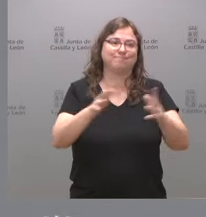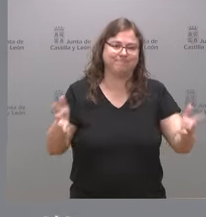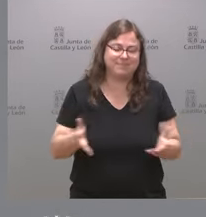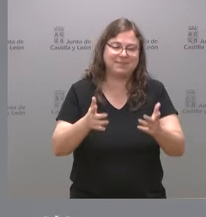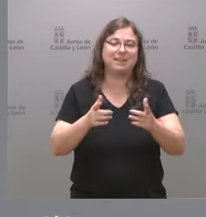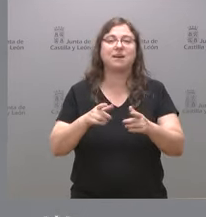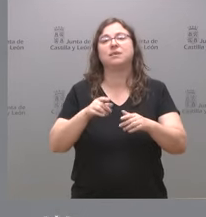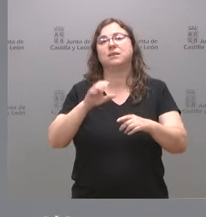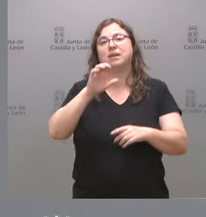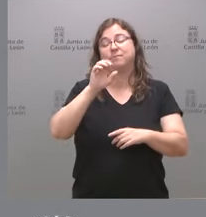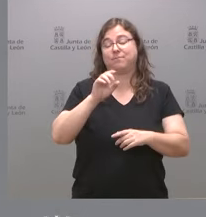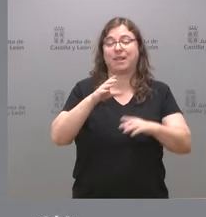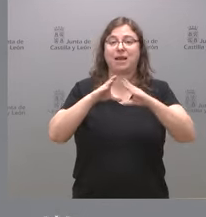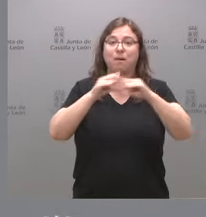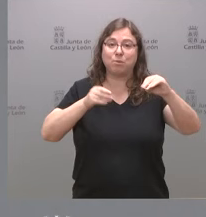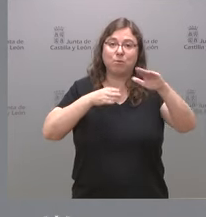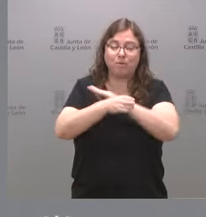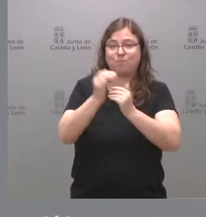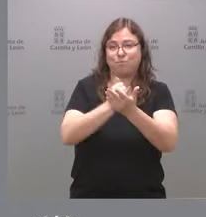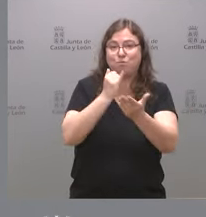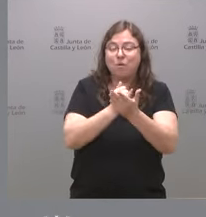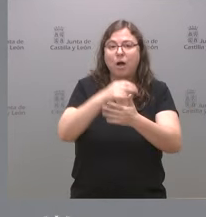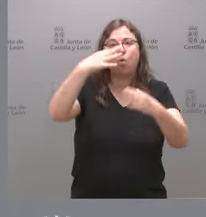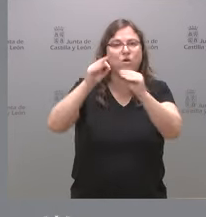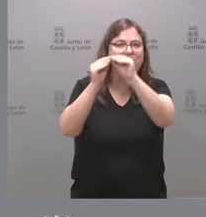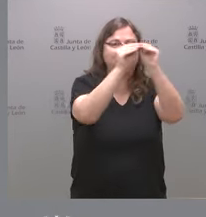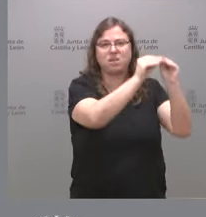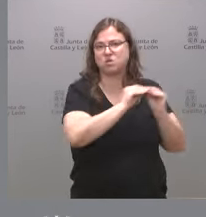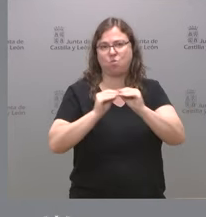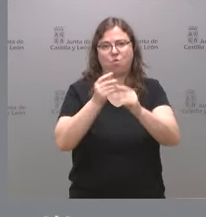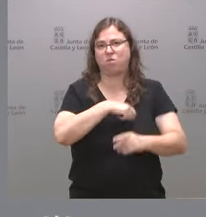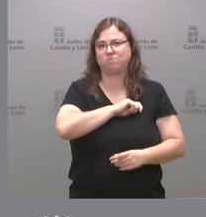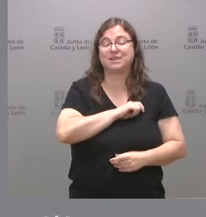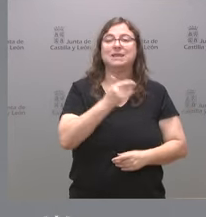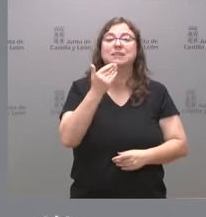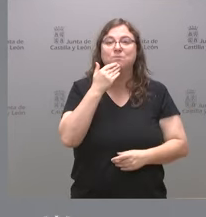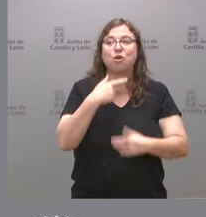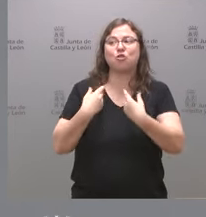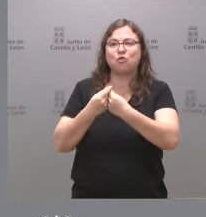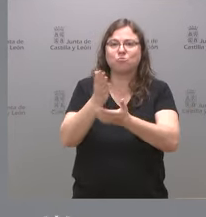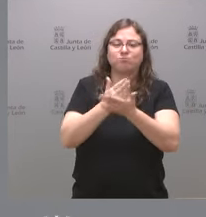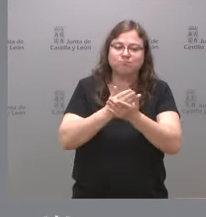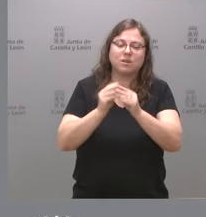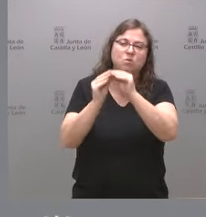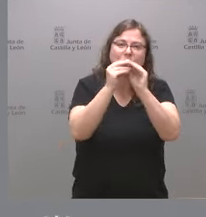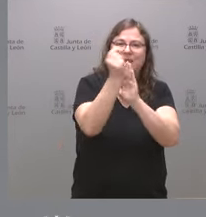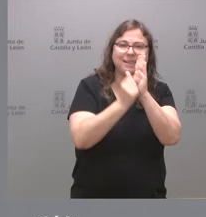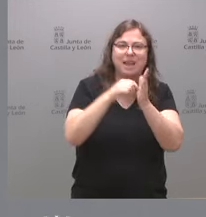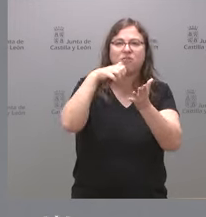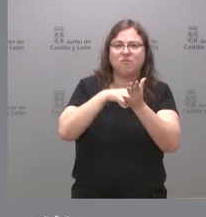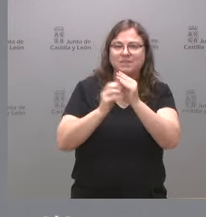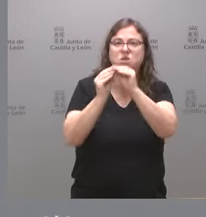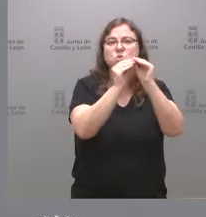BAU única pero nosotros no renunciamos a avanzar conjuntamente con comunidades autónomas a unificar todo tipo de criterios fechas, etcétera